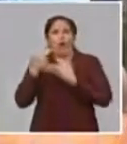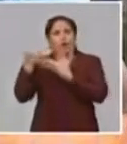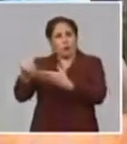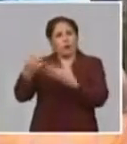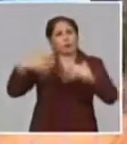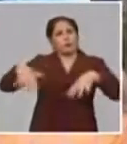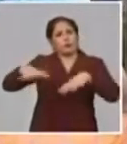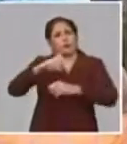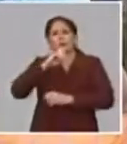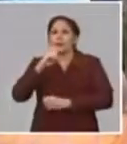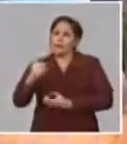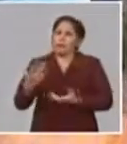situación tensa y difícil.